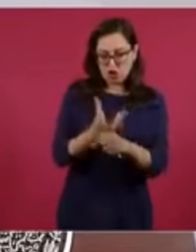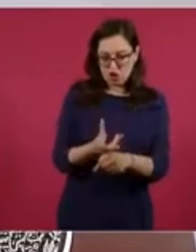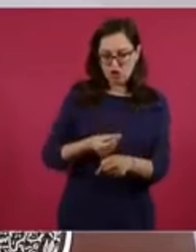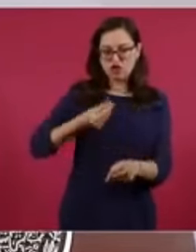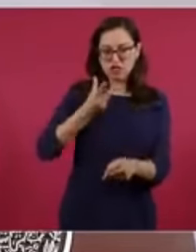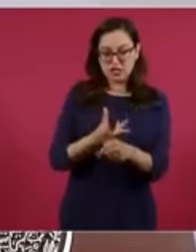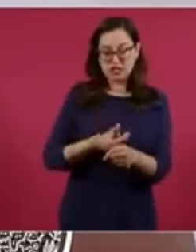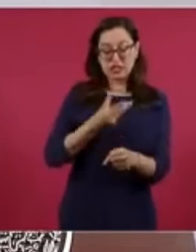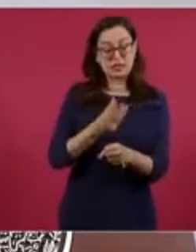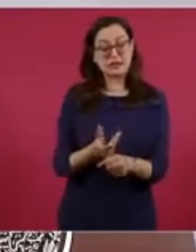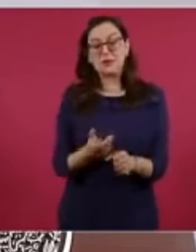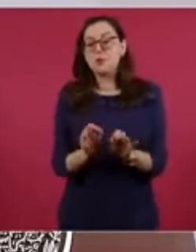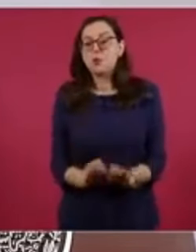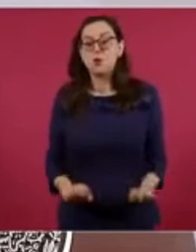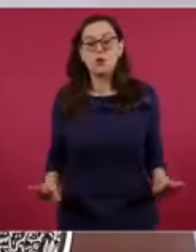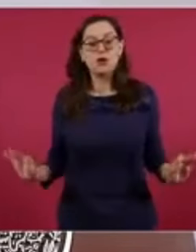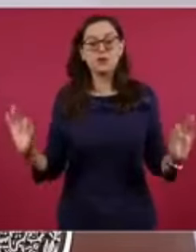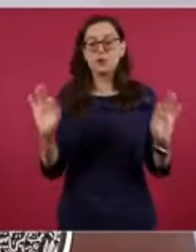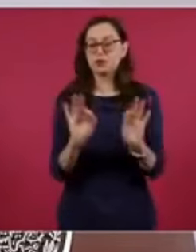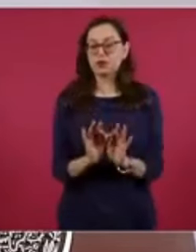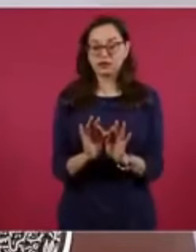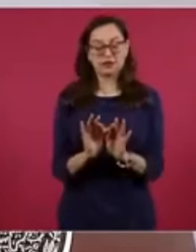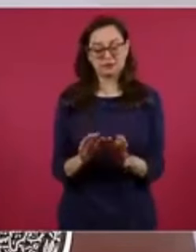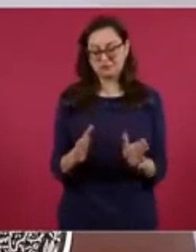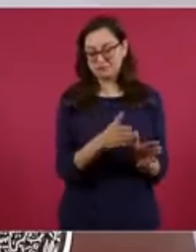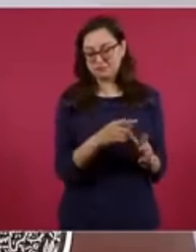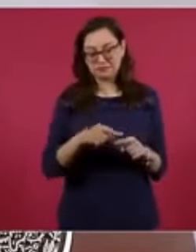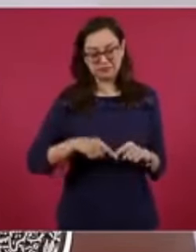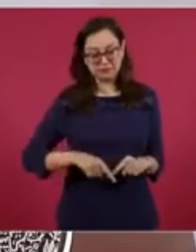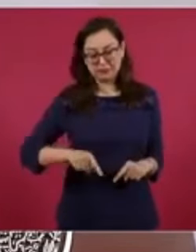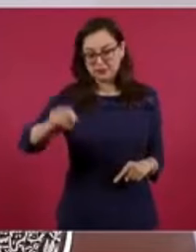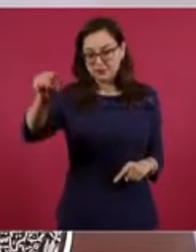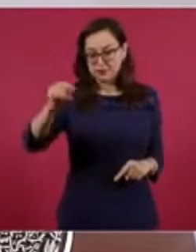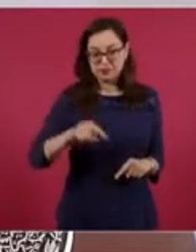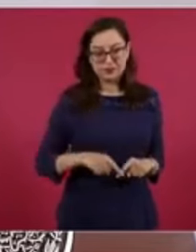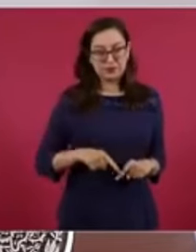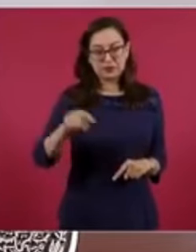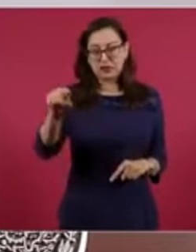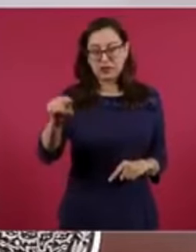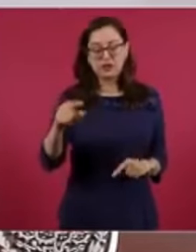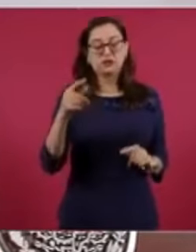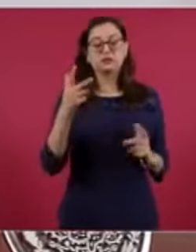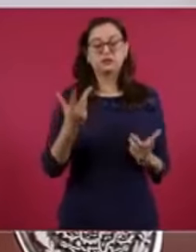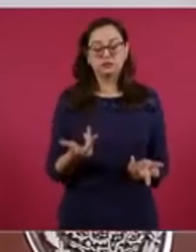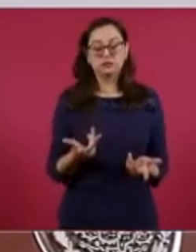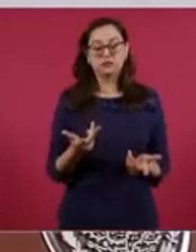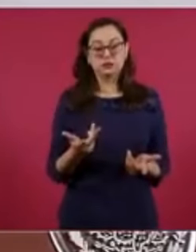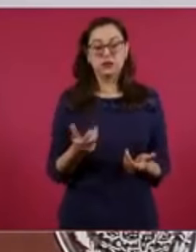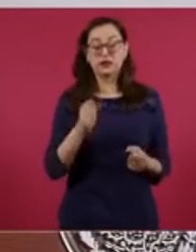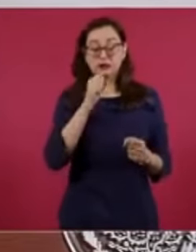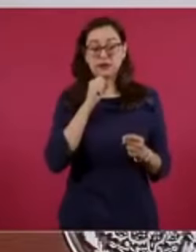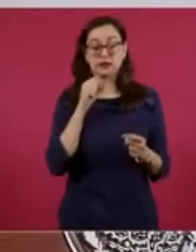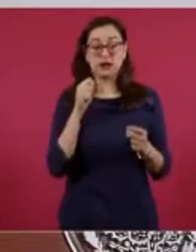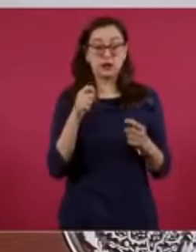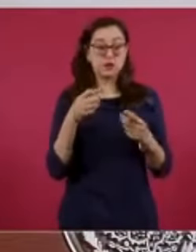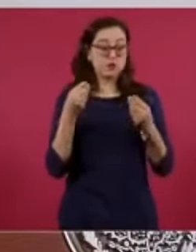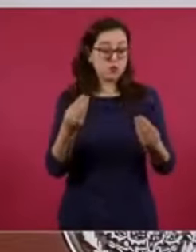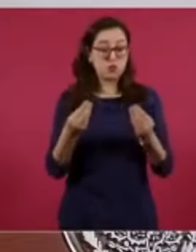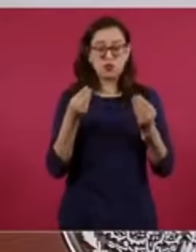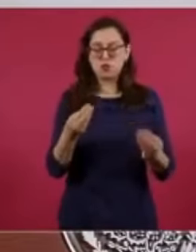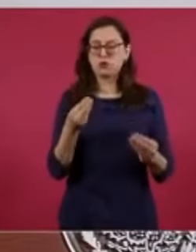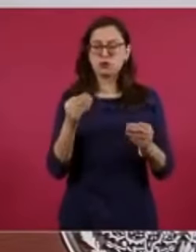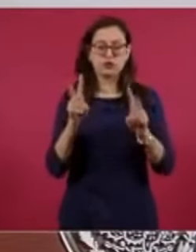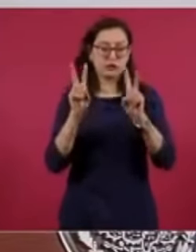es estratégico, está creciendo mucho el mercado mercante,